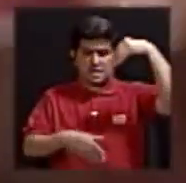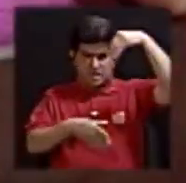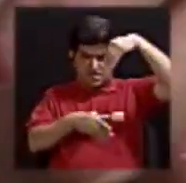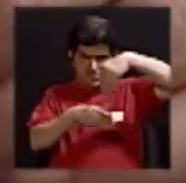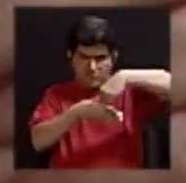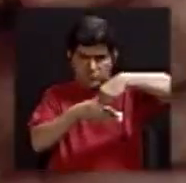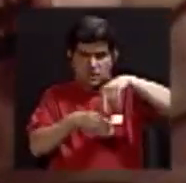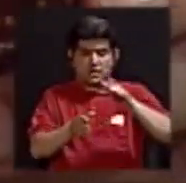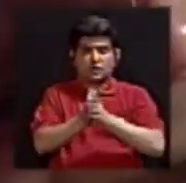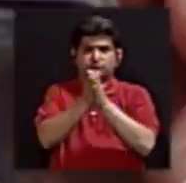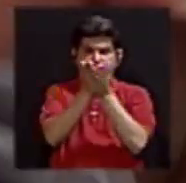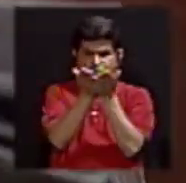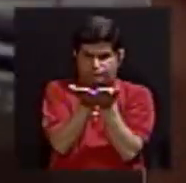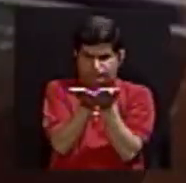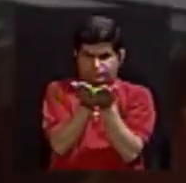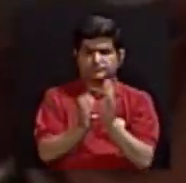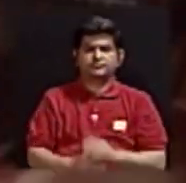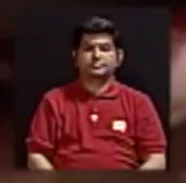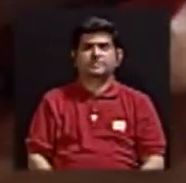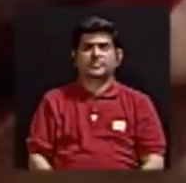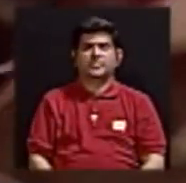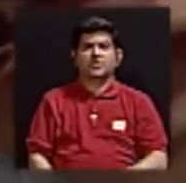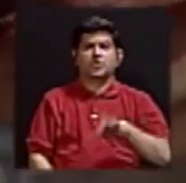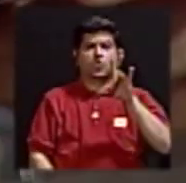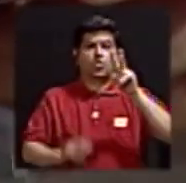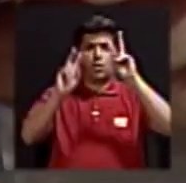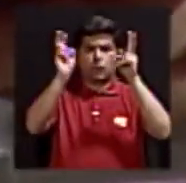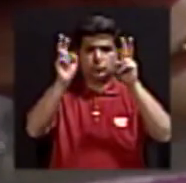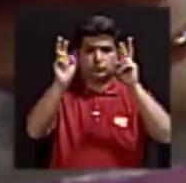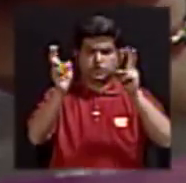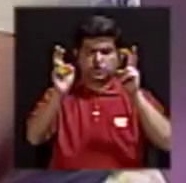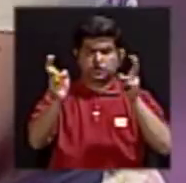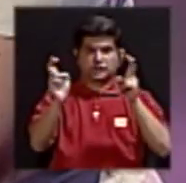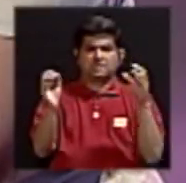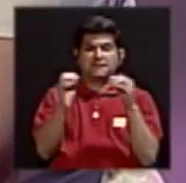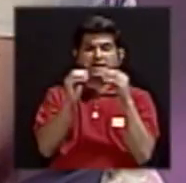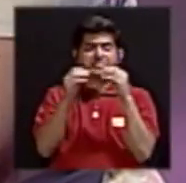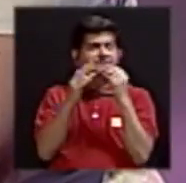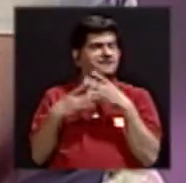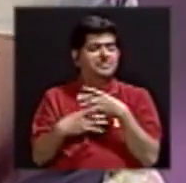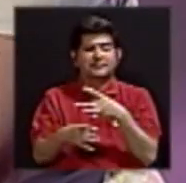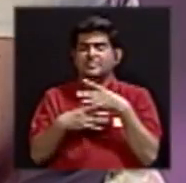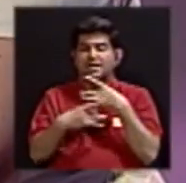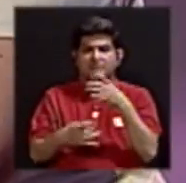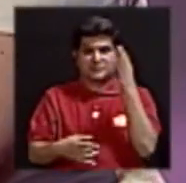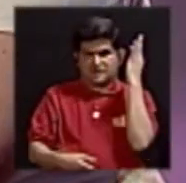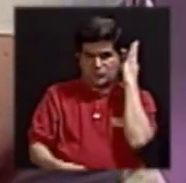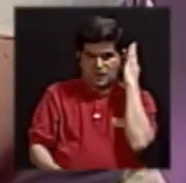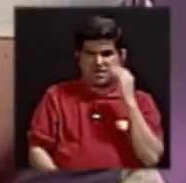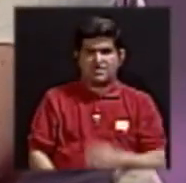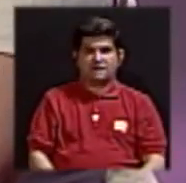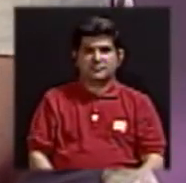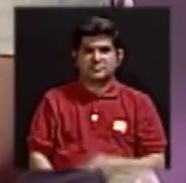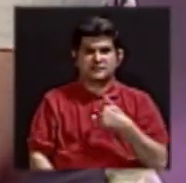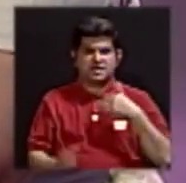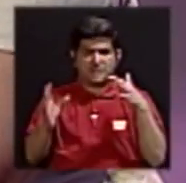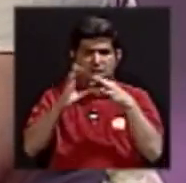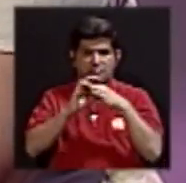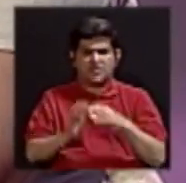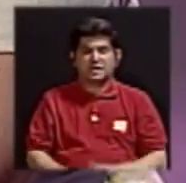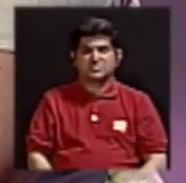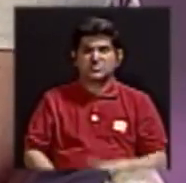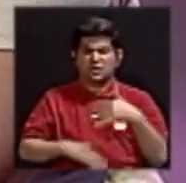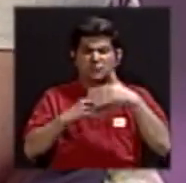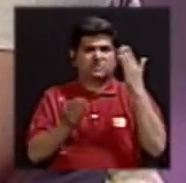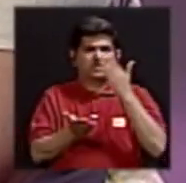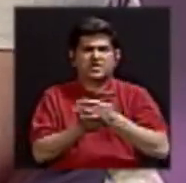en este librito, con ocho temas que son los temas de mayor interés para las mujeres, que tiene que ver con el tema que es la